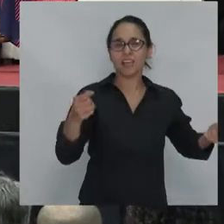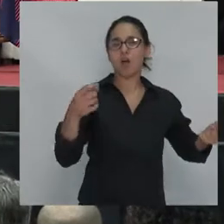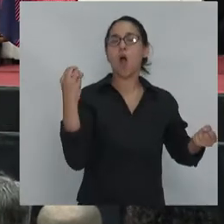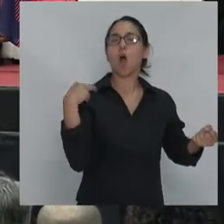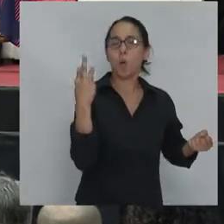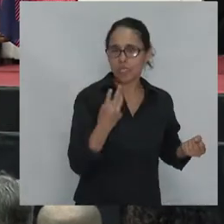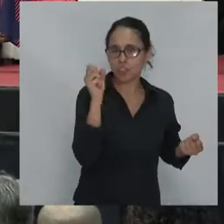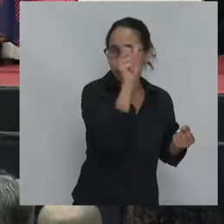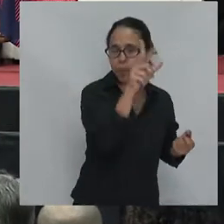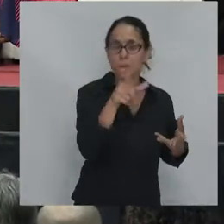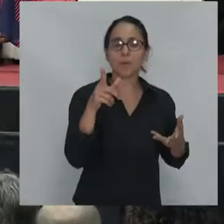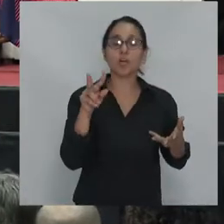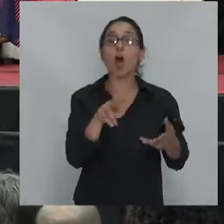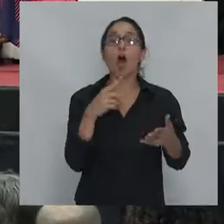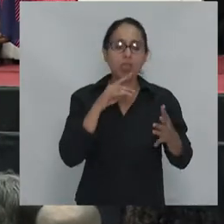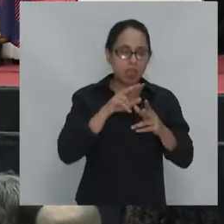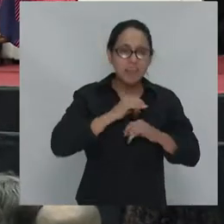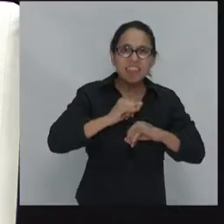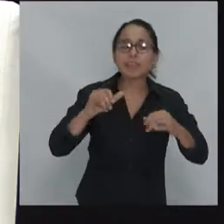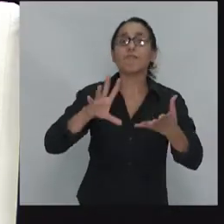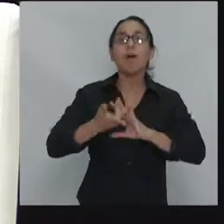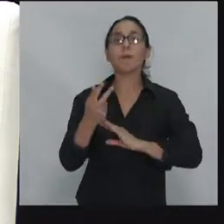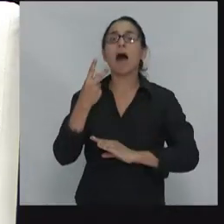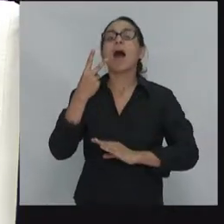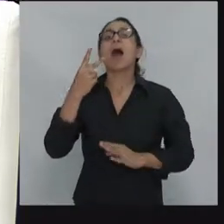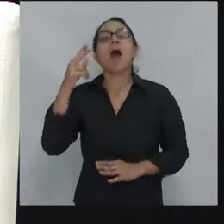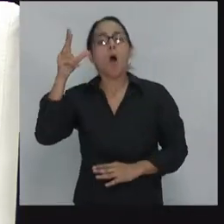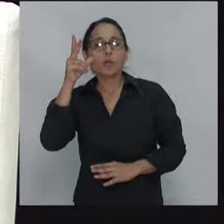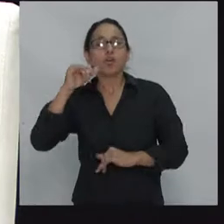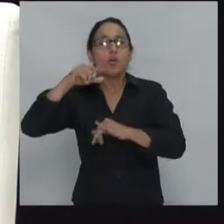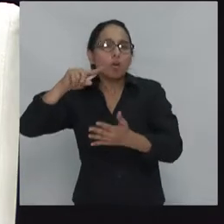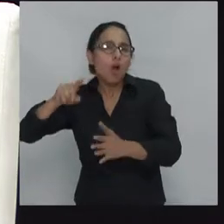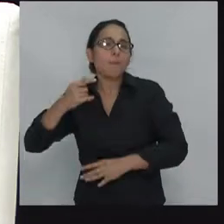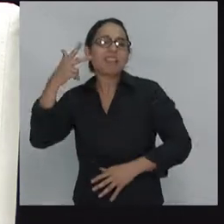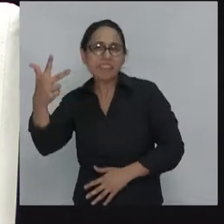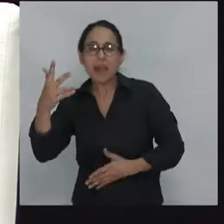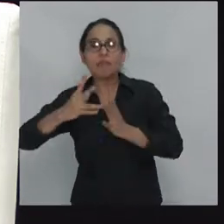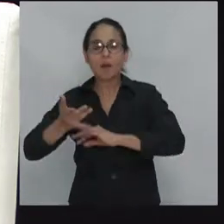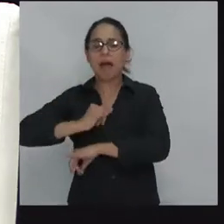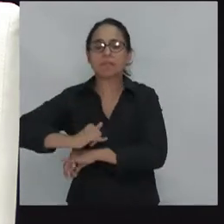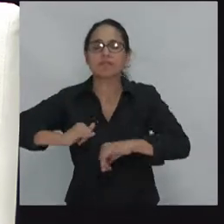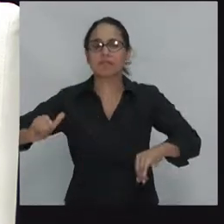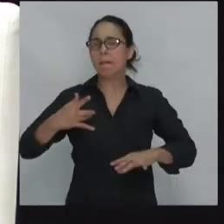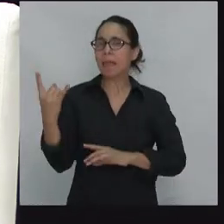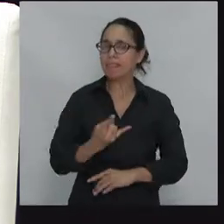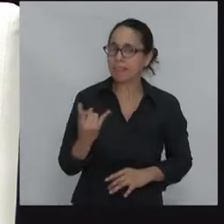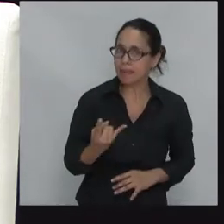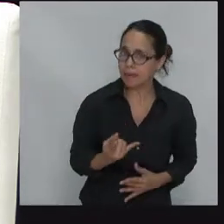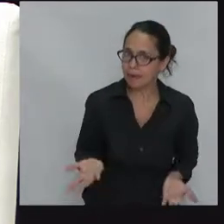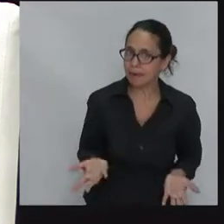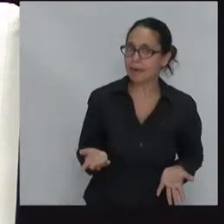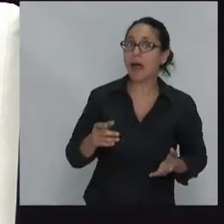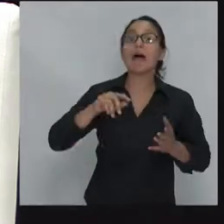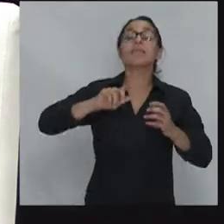8,3 noticias falsas o engañosas por día. Ha hecho reformas muy importantes, como la